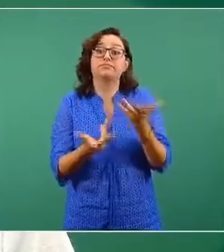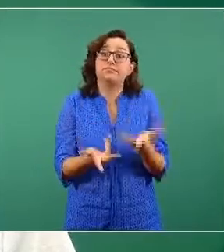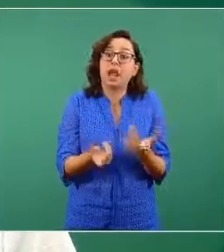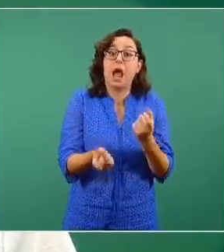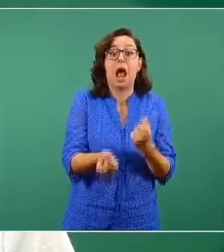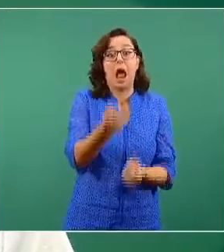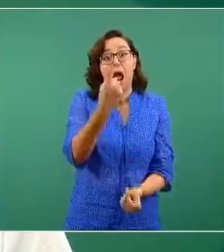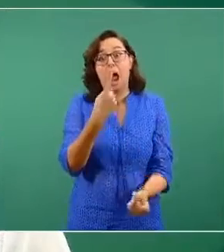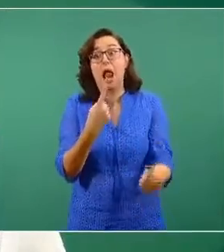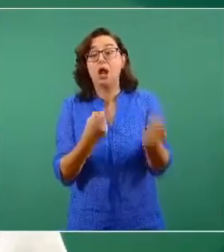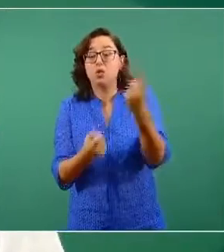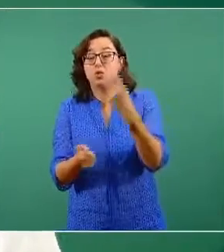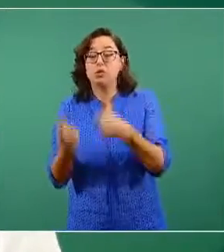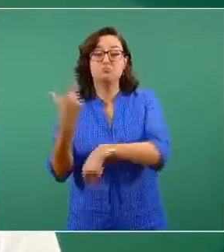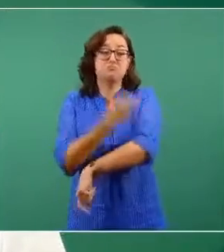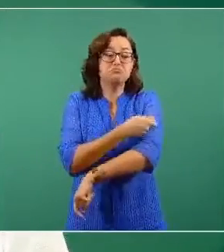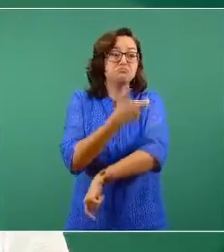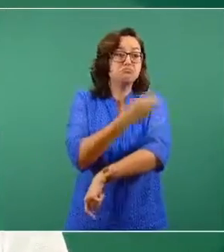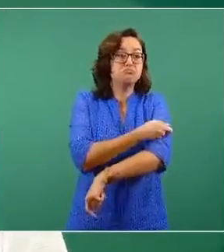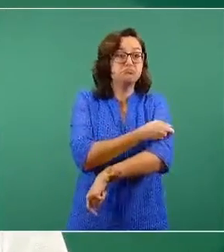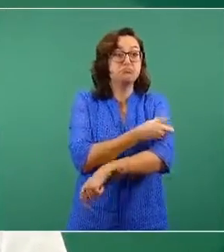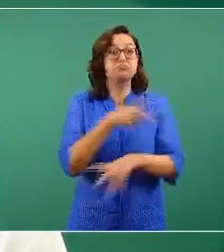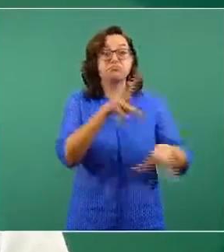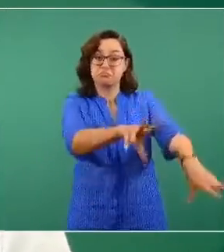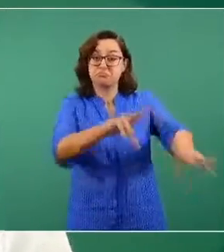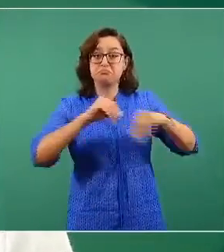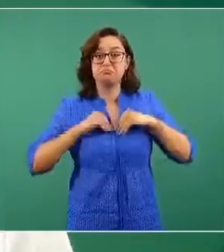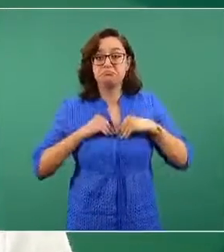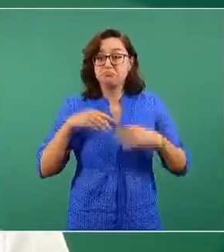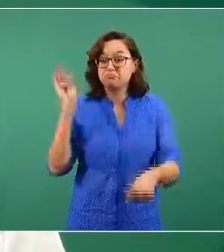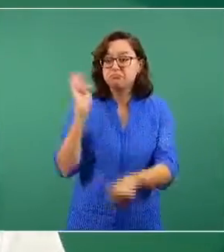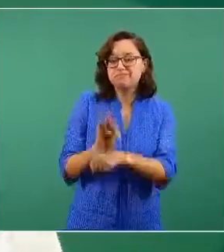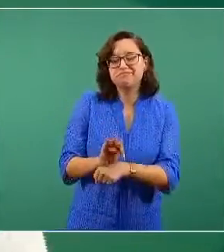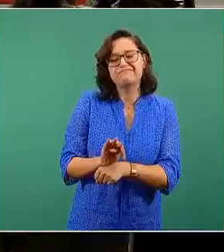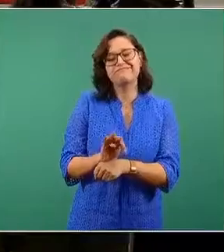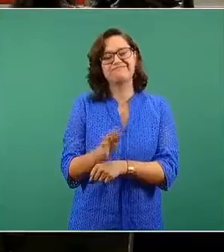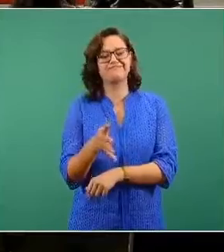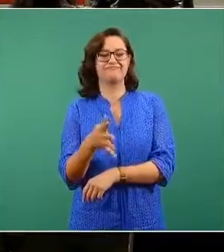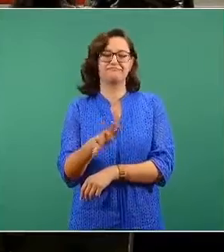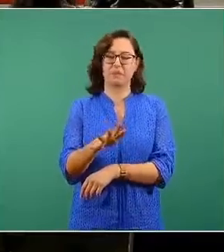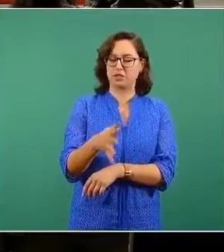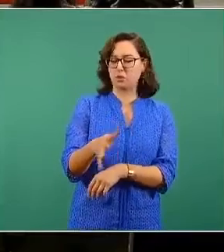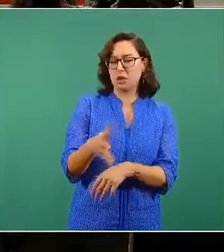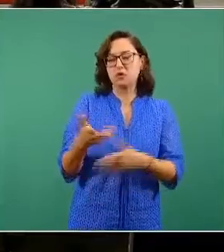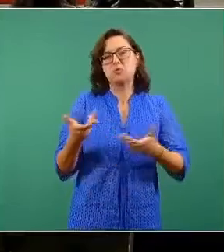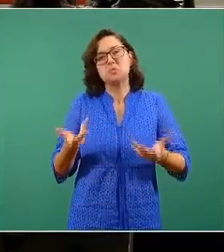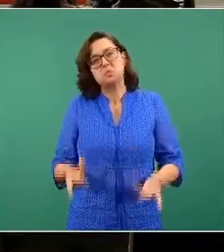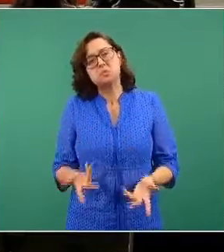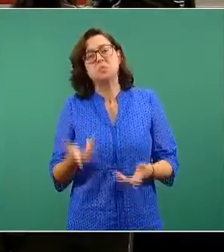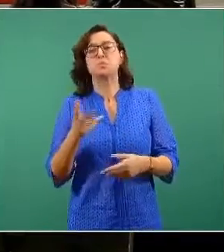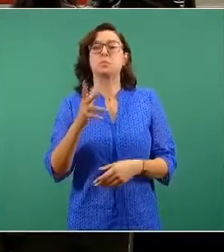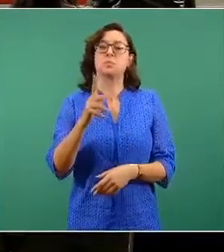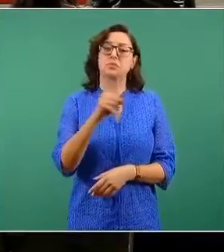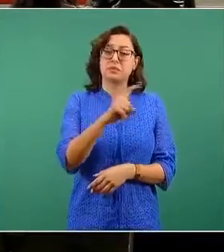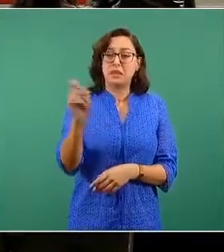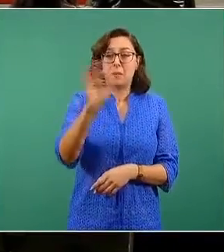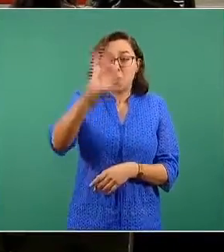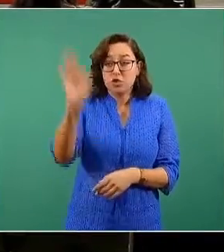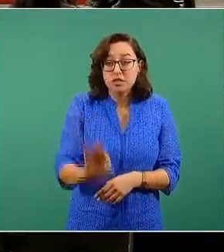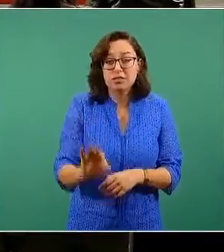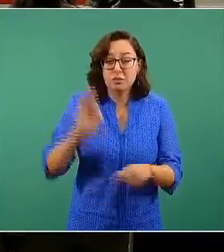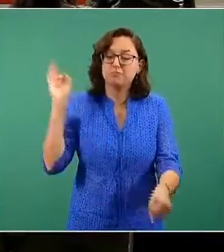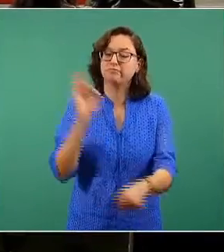contra el peligro de enfermedad en general. De hecho, la mayoría tienen eficacias menores al 100%